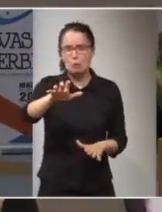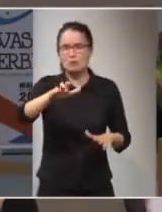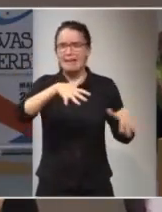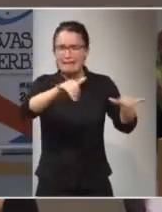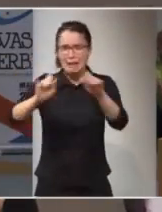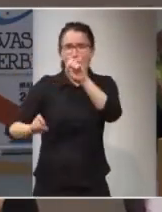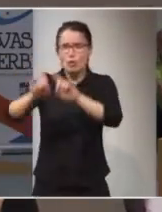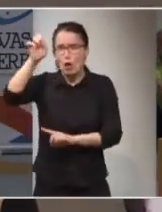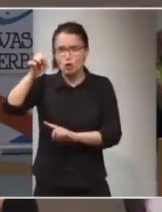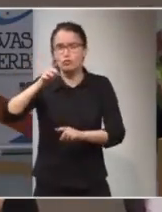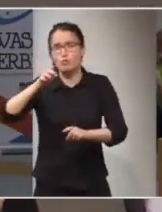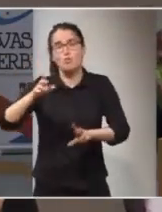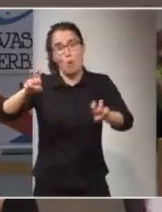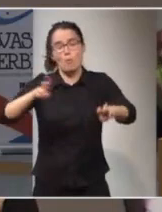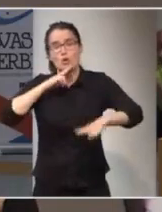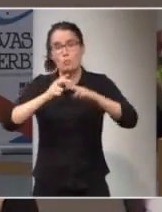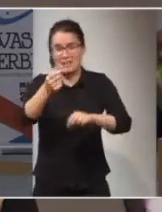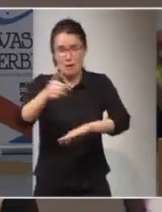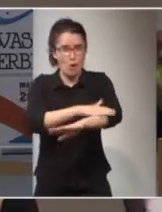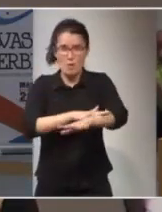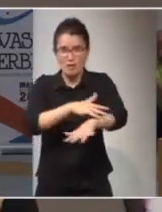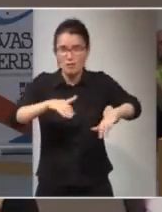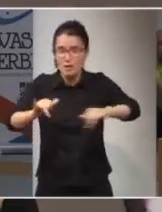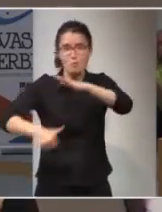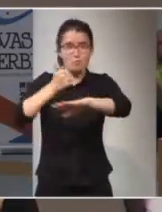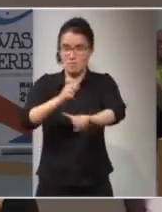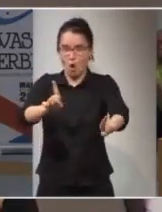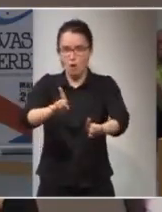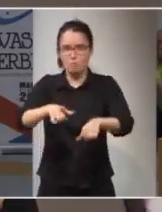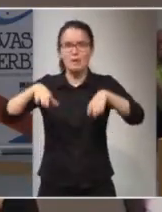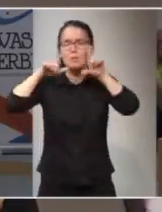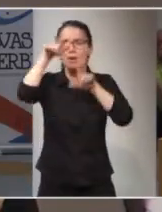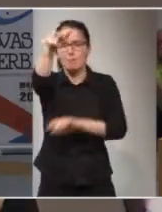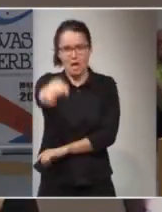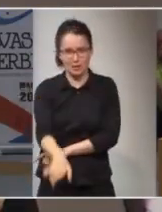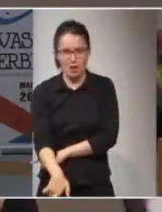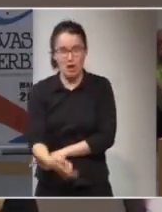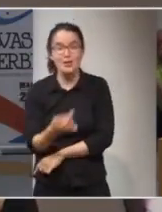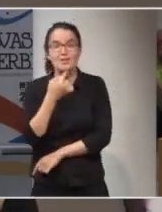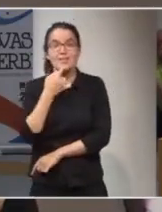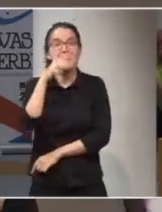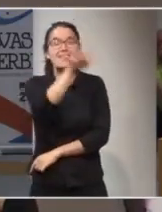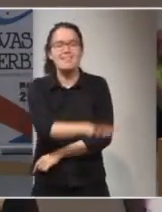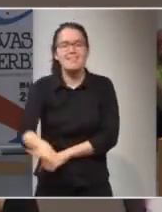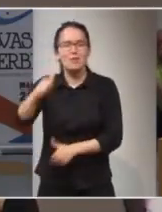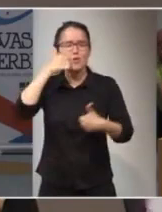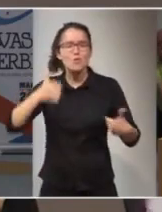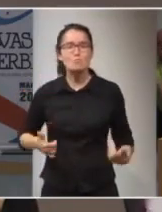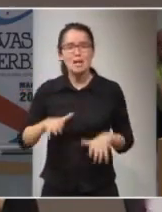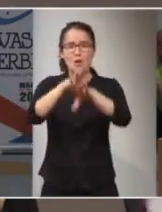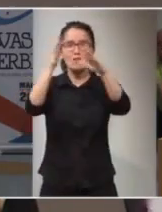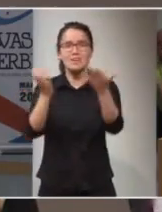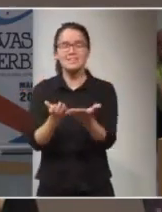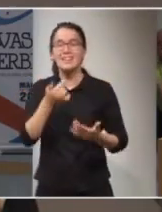nuevo Dios llamado dinero, ni mucho menos los gobiernos. Entonces, decir Nación Humana Universal, decir Humana, significa